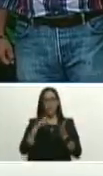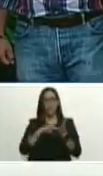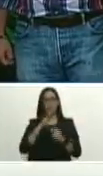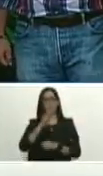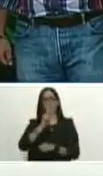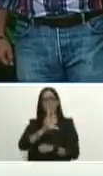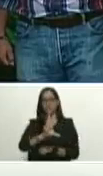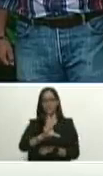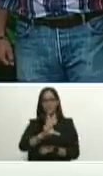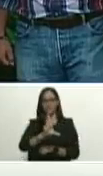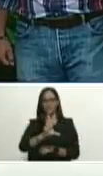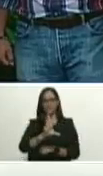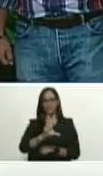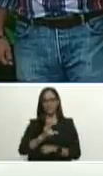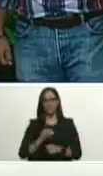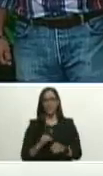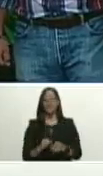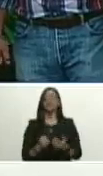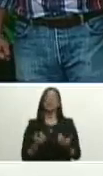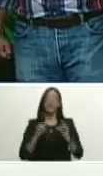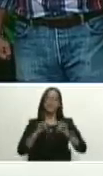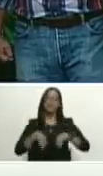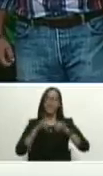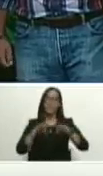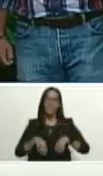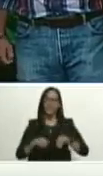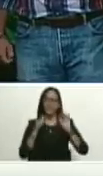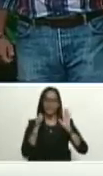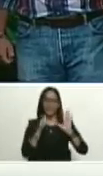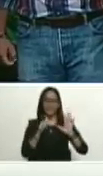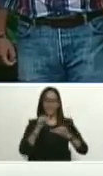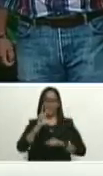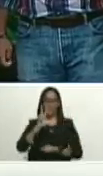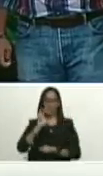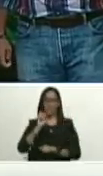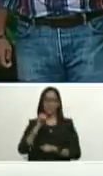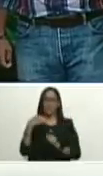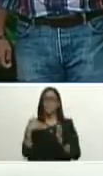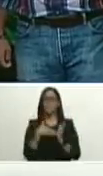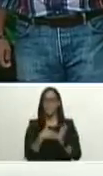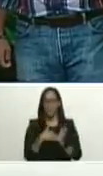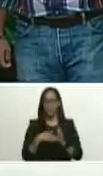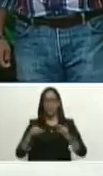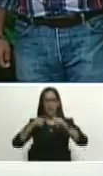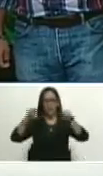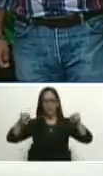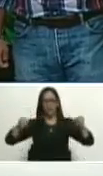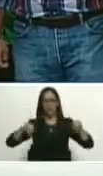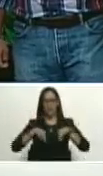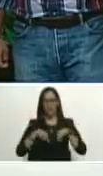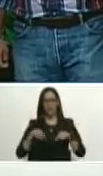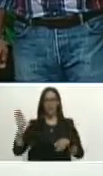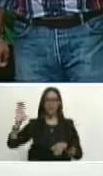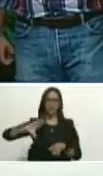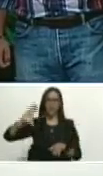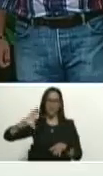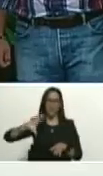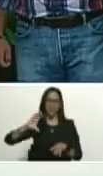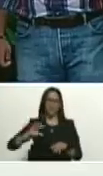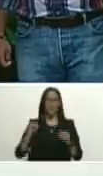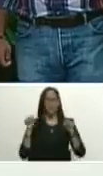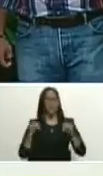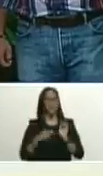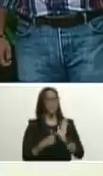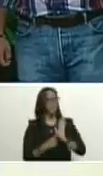se han sembrado 630 mil hectáreas de cereales esto